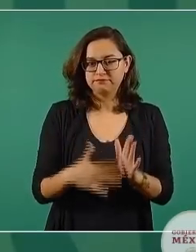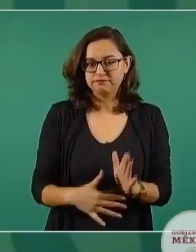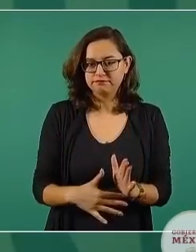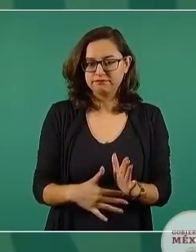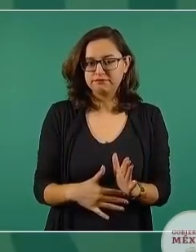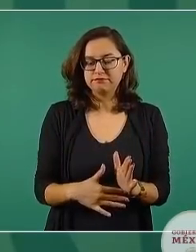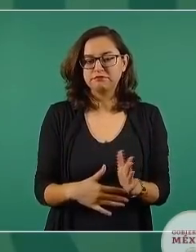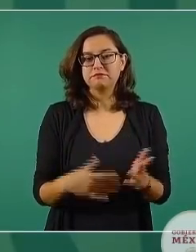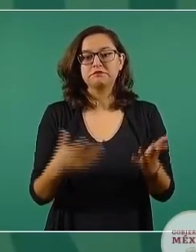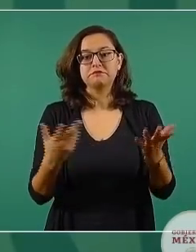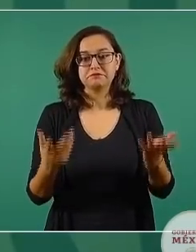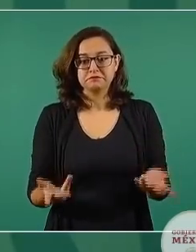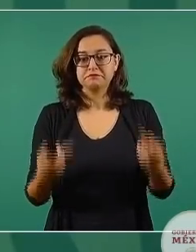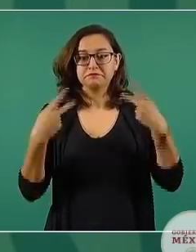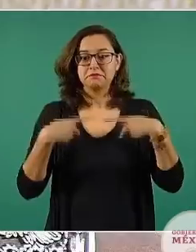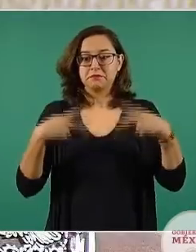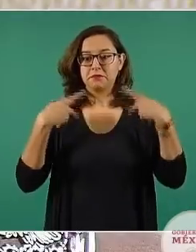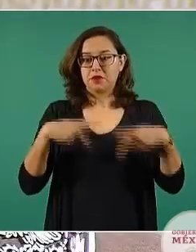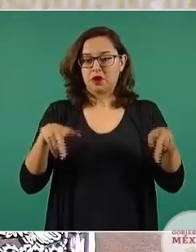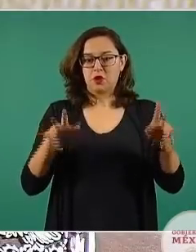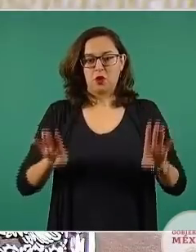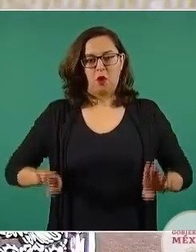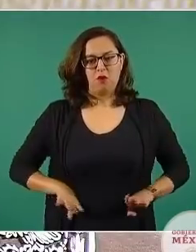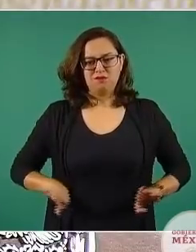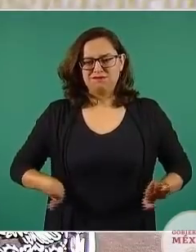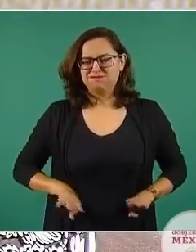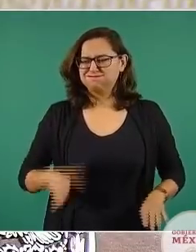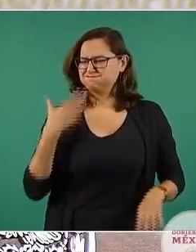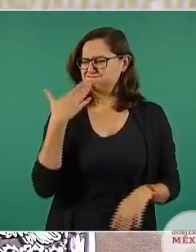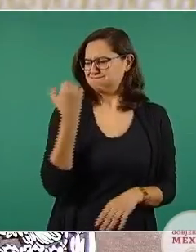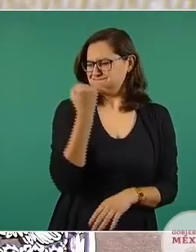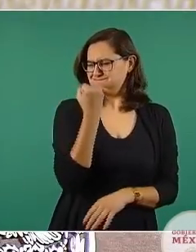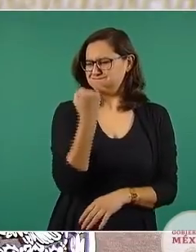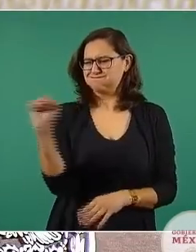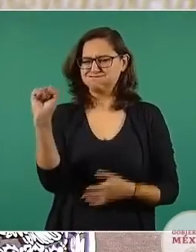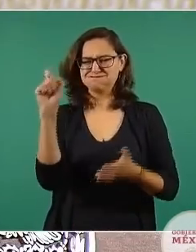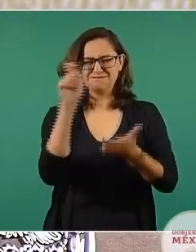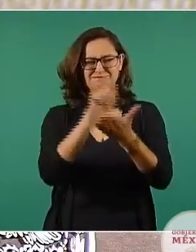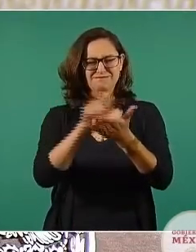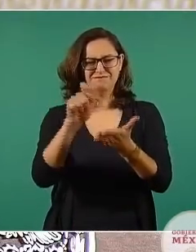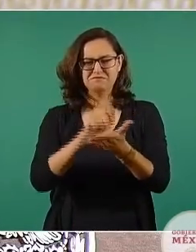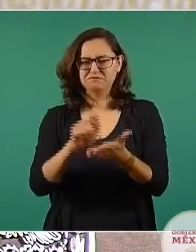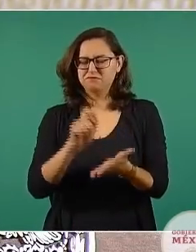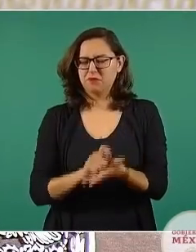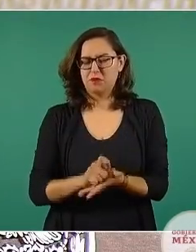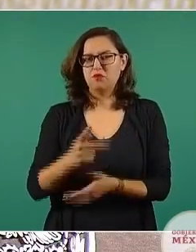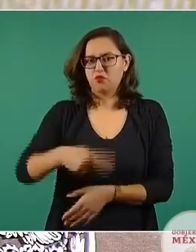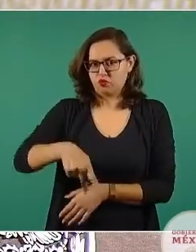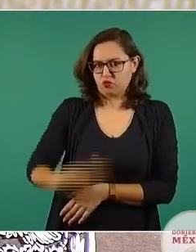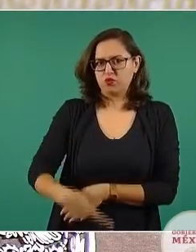escritores destacadísimos de nuestro país.